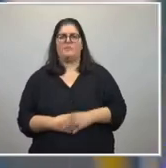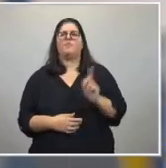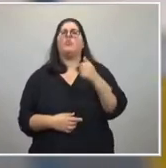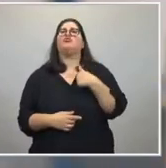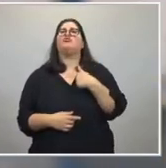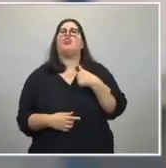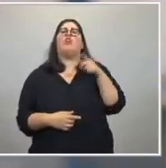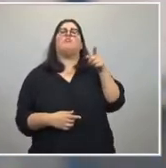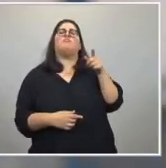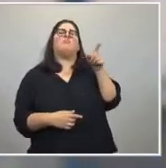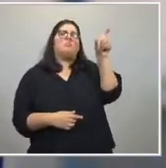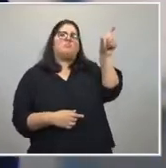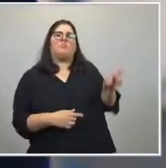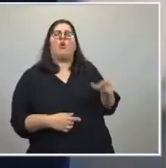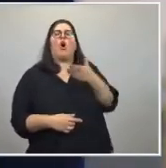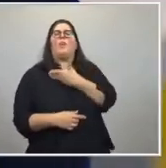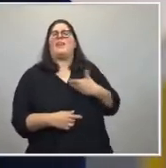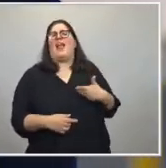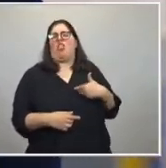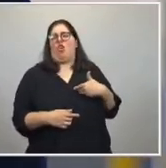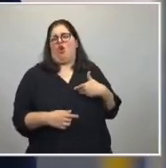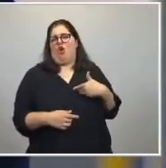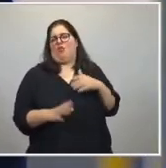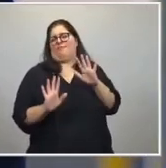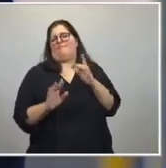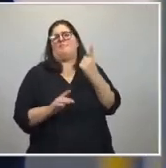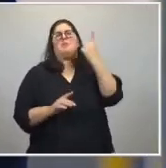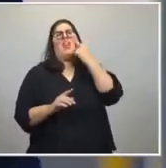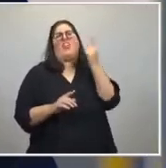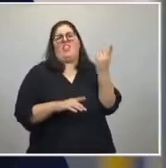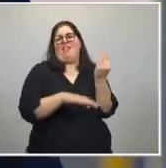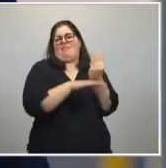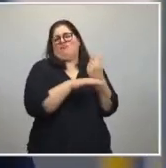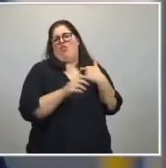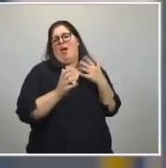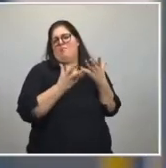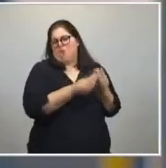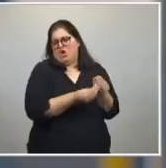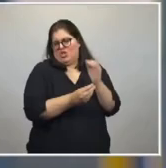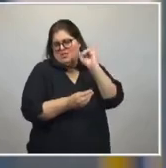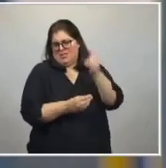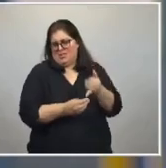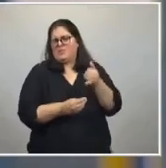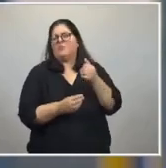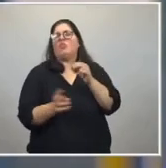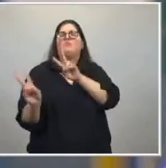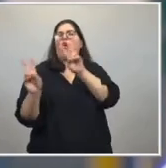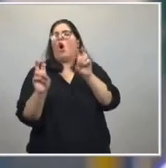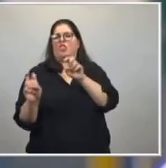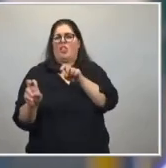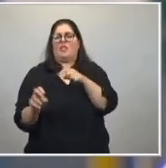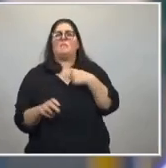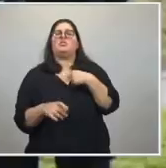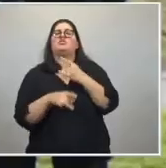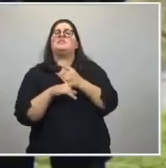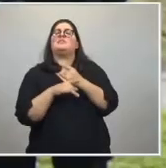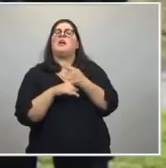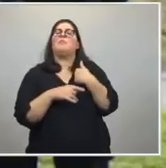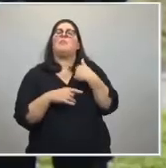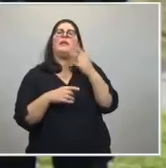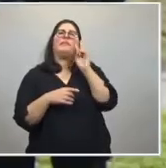gobernador, como gobernador lo acompaño desde el primer día, porque siempre dije que yo admiraba de Felipe,